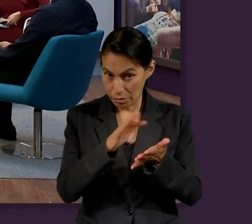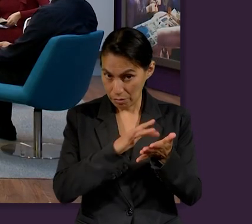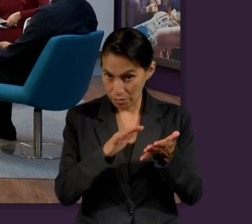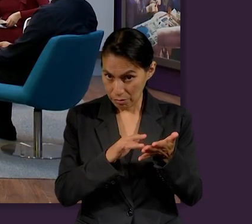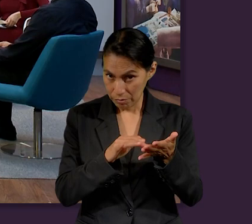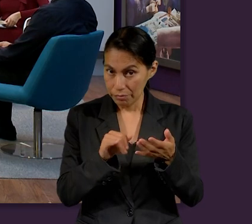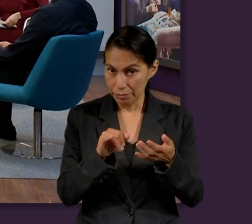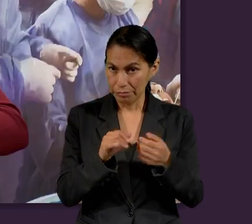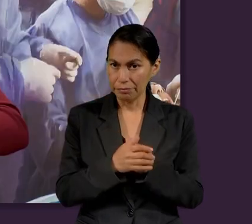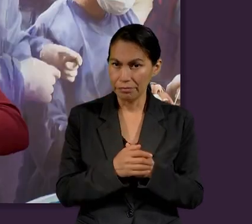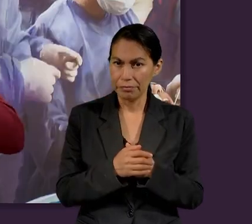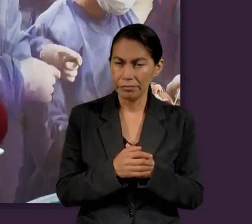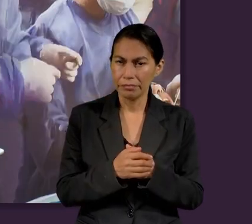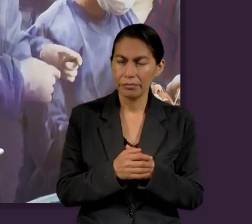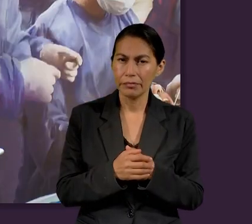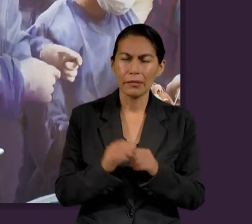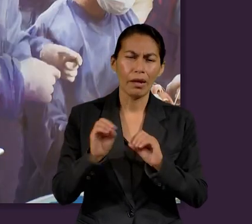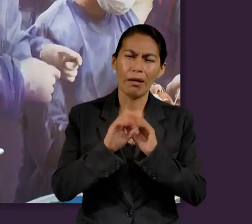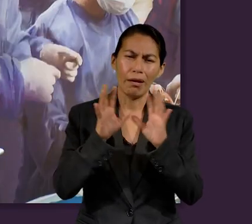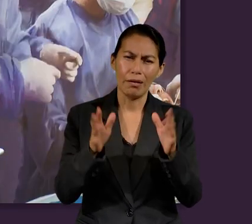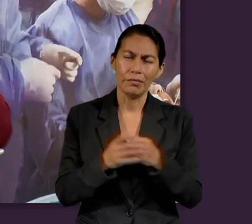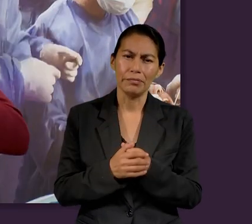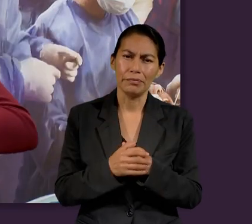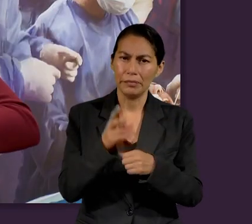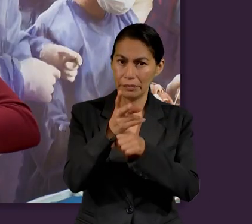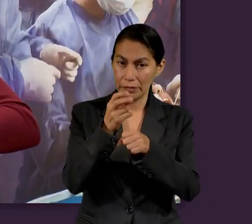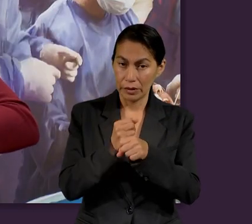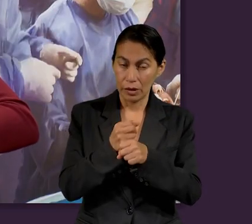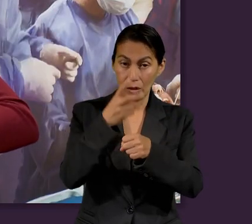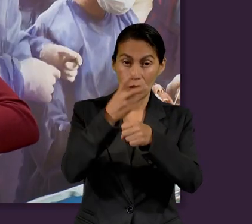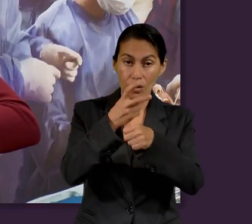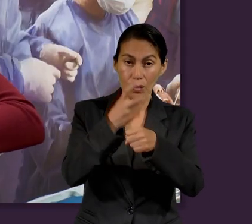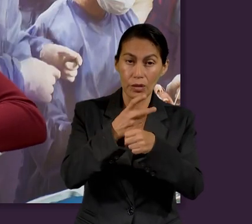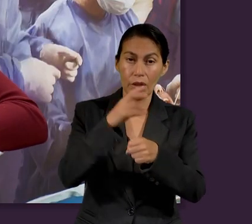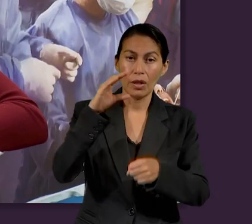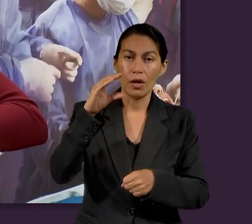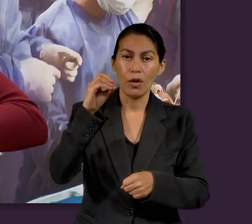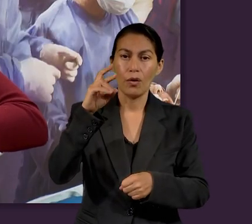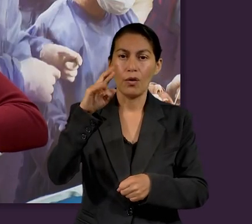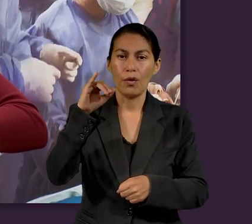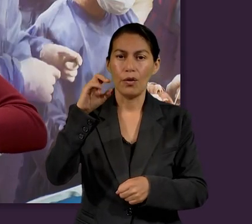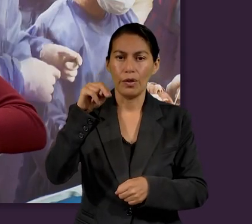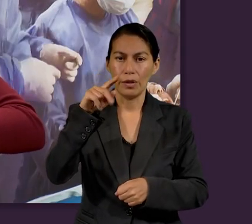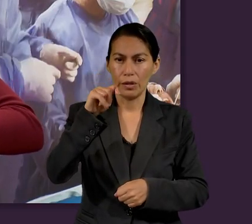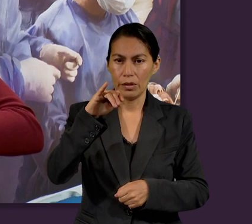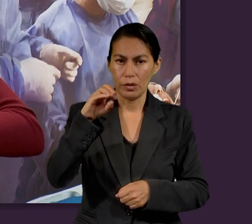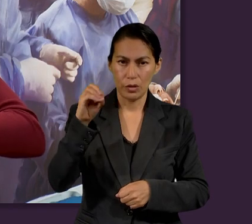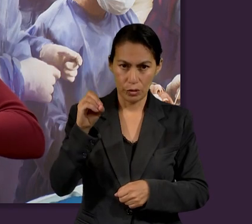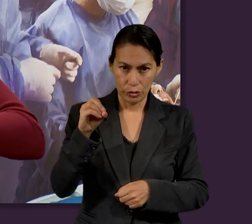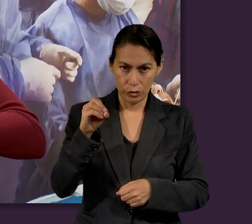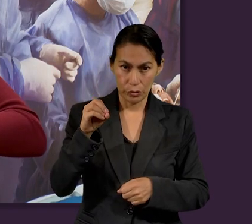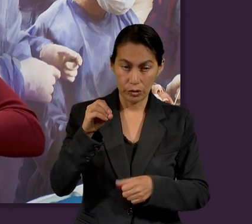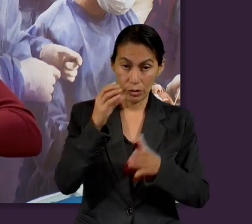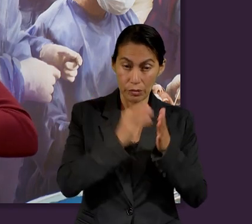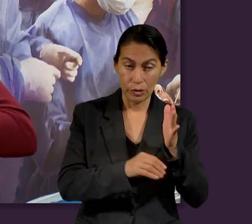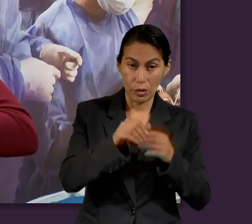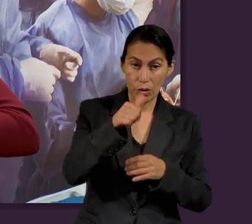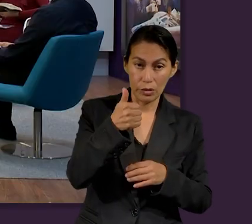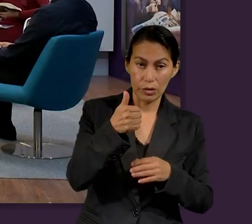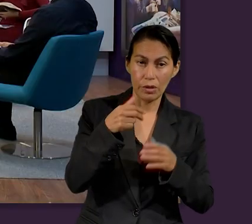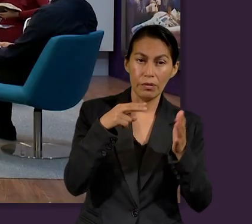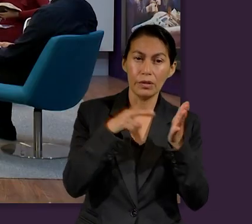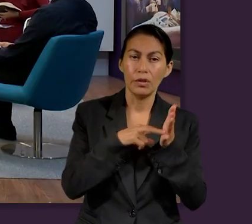Claro, los invito a leer conmigo 2 Corintios 11, 24 al 33.